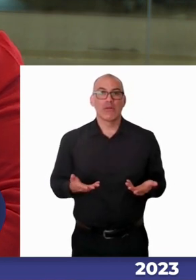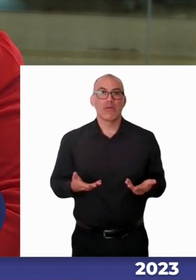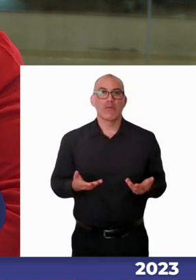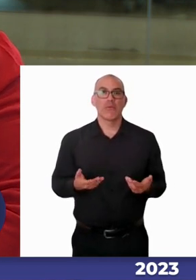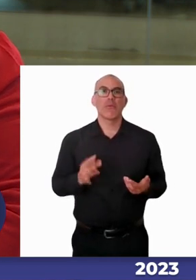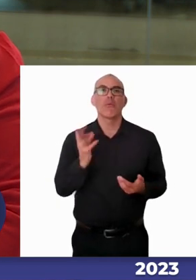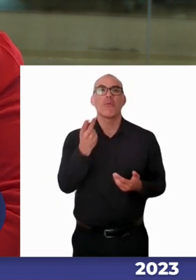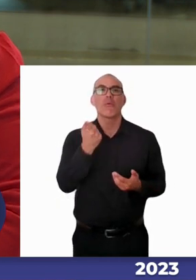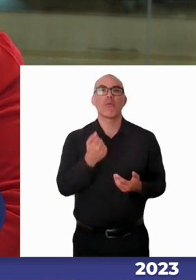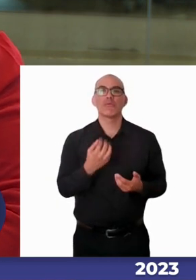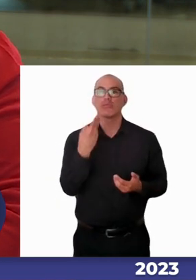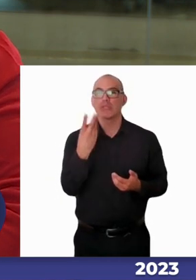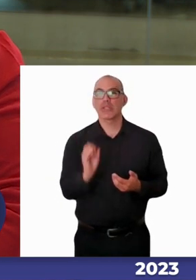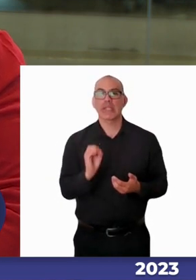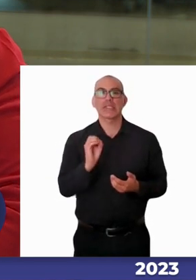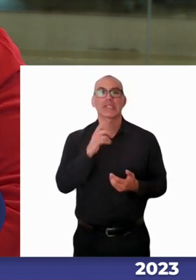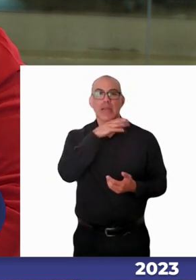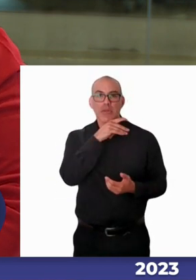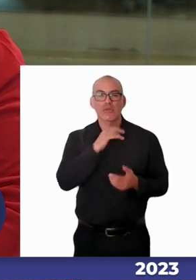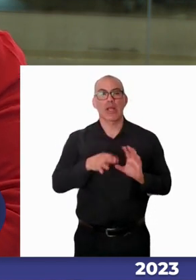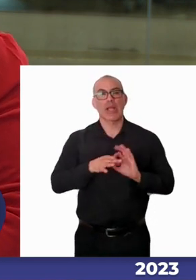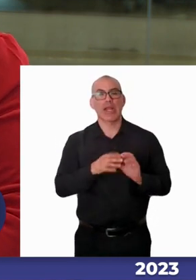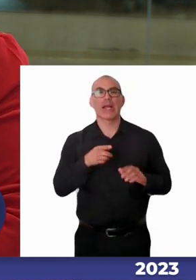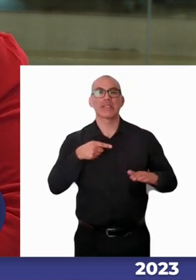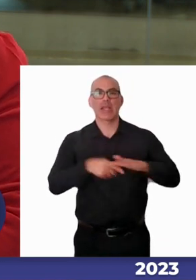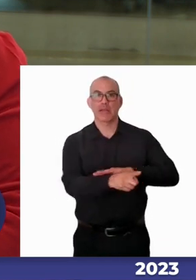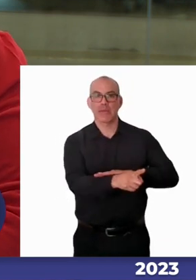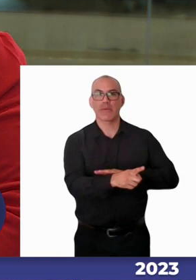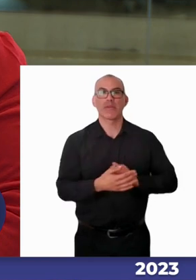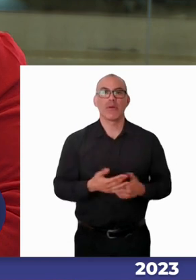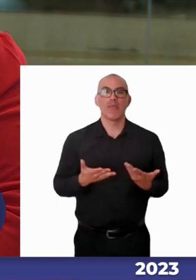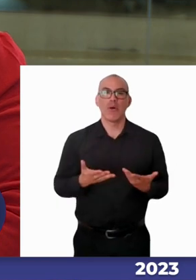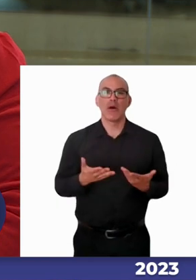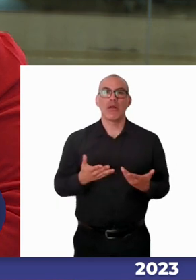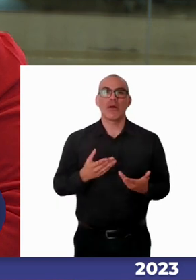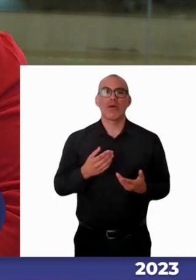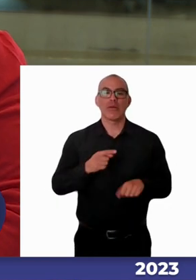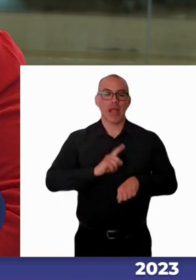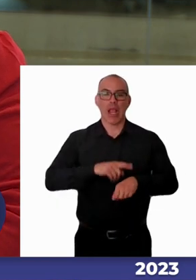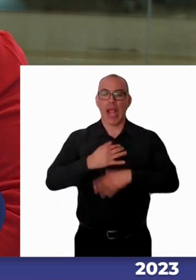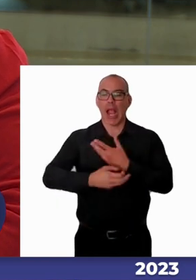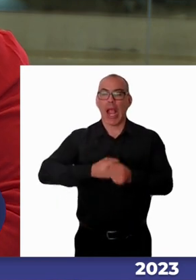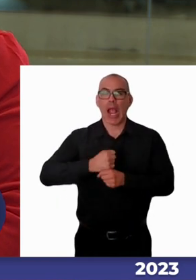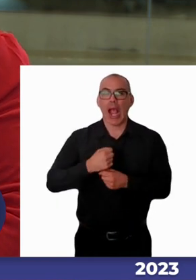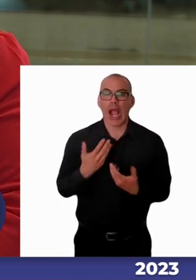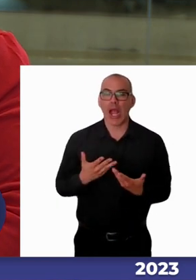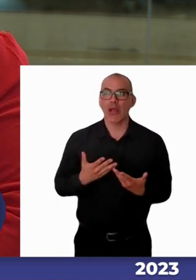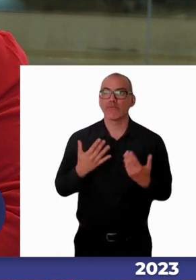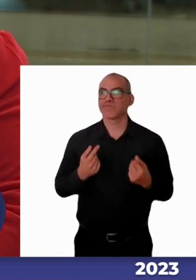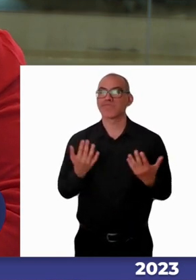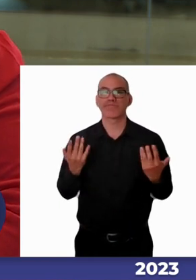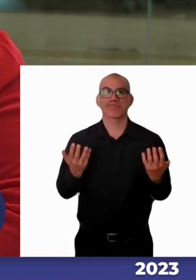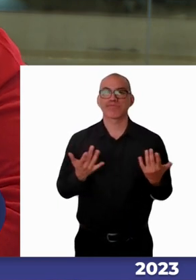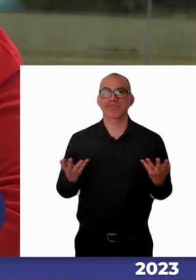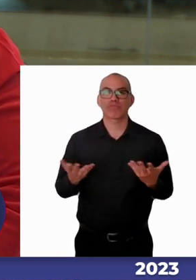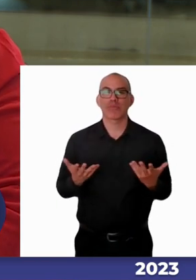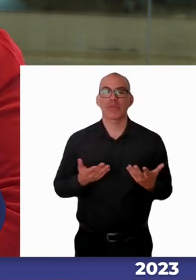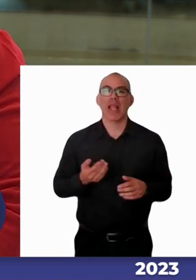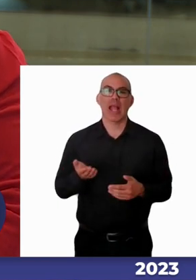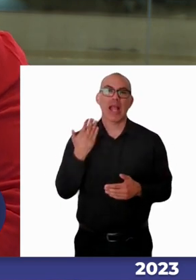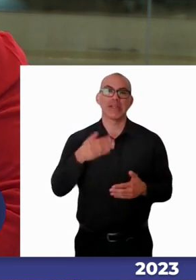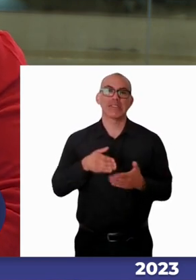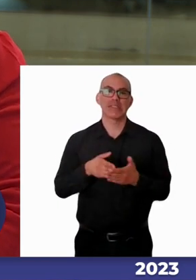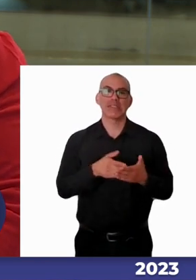treinta minutos, gracias al metro, pero se esperaron una cantidad de años que en ese momento se veían las barreras que hoy se han ido